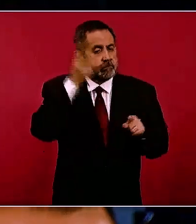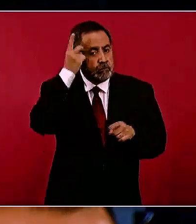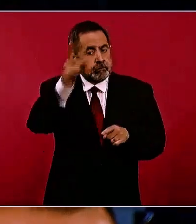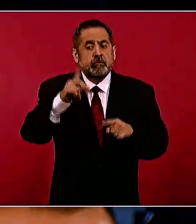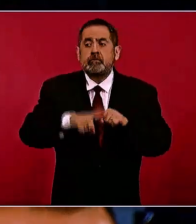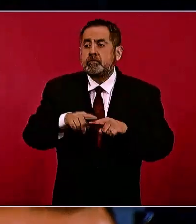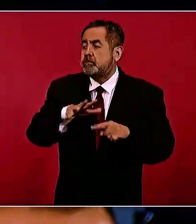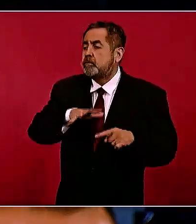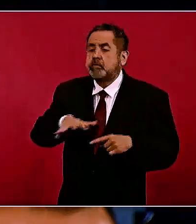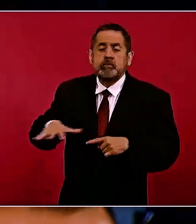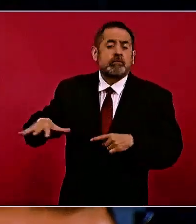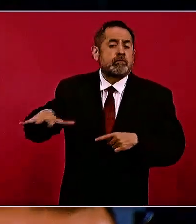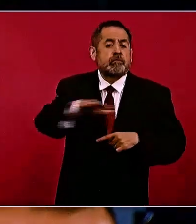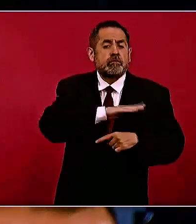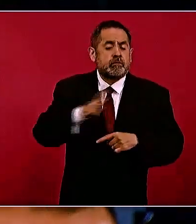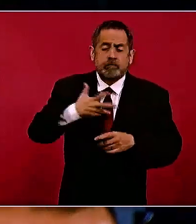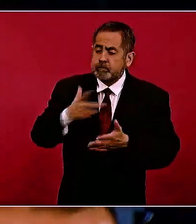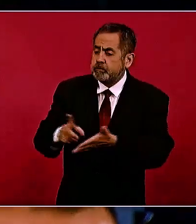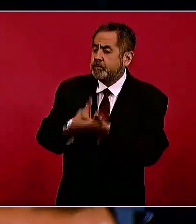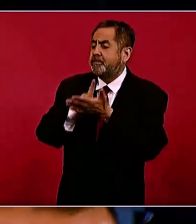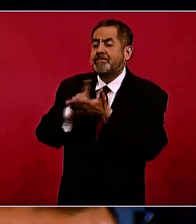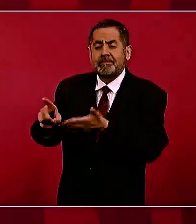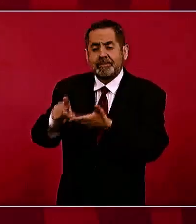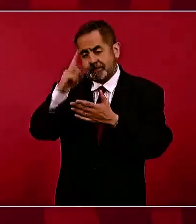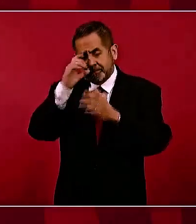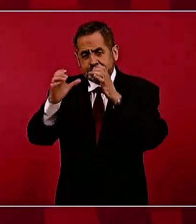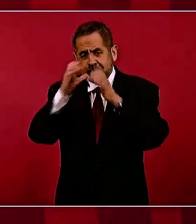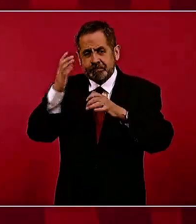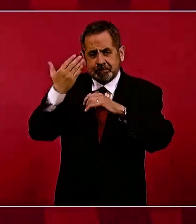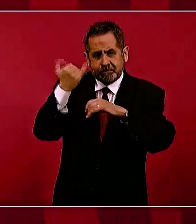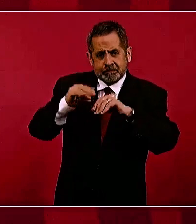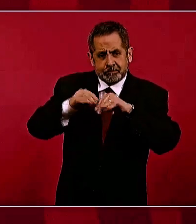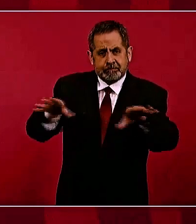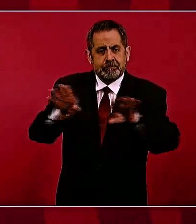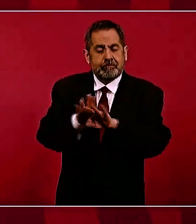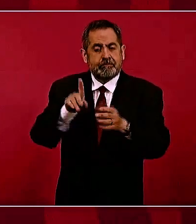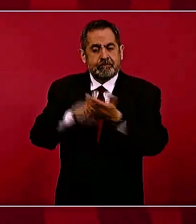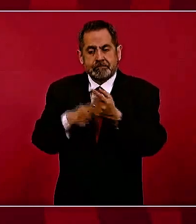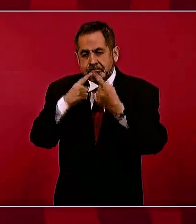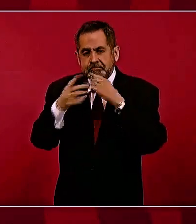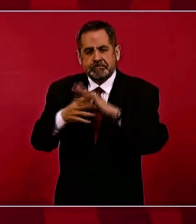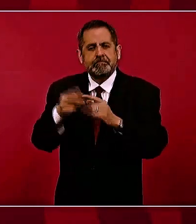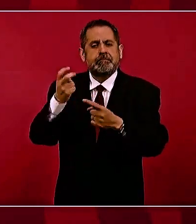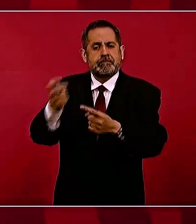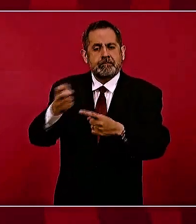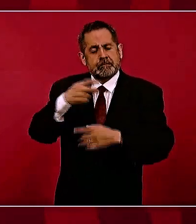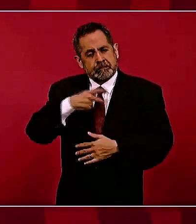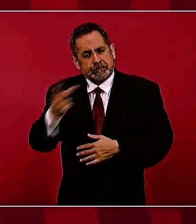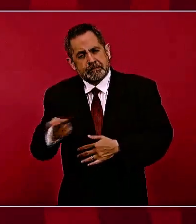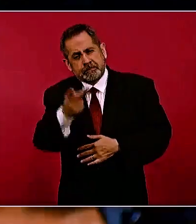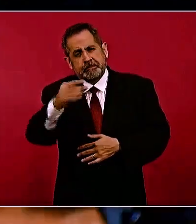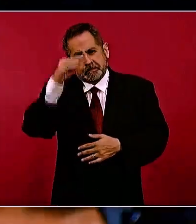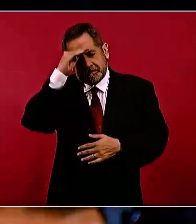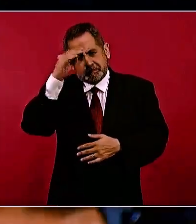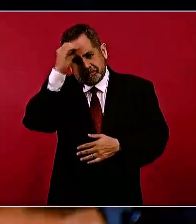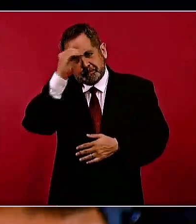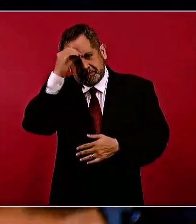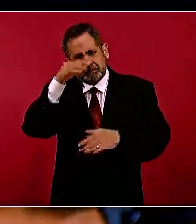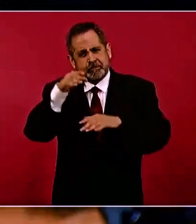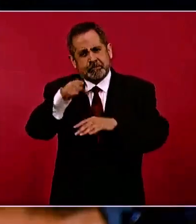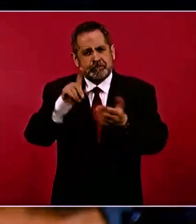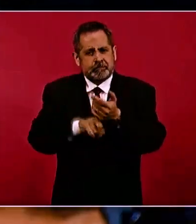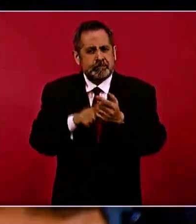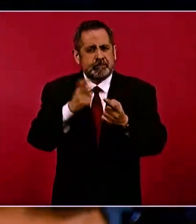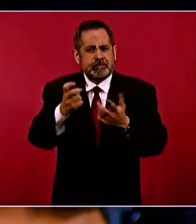Es un derecho de todos. Todos tenemos derecho a saber. Y en ese sentido, presidente, preguntarle cuál es su opinión de